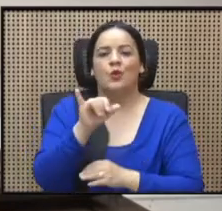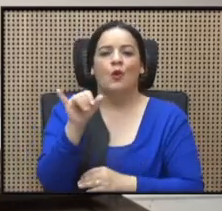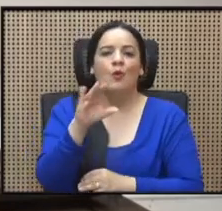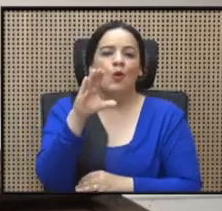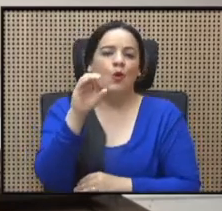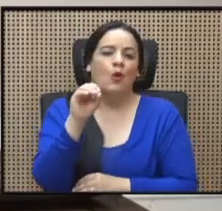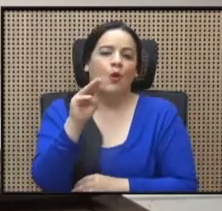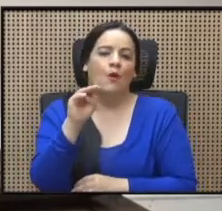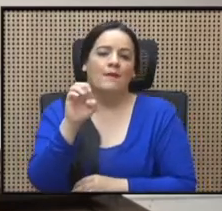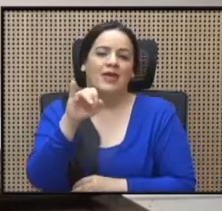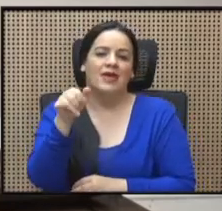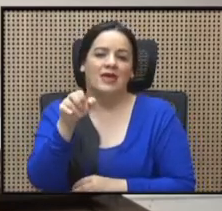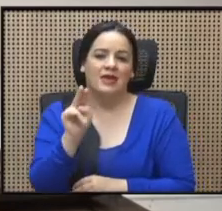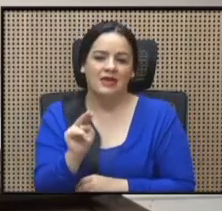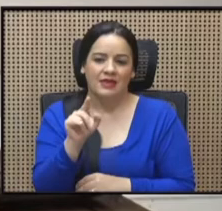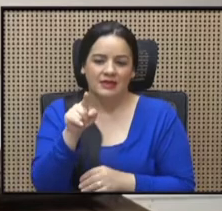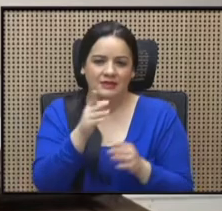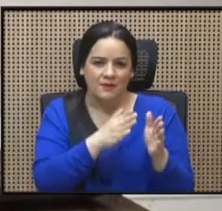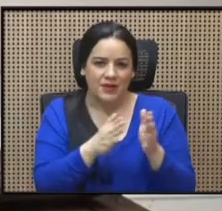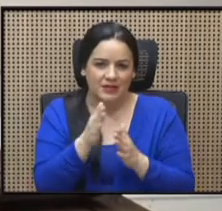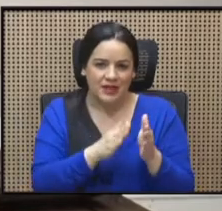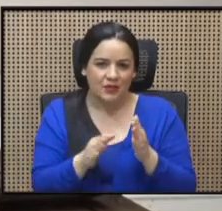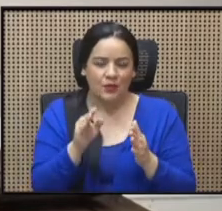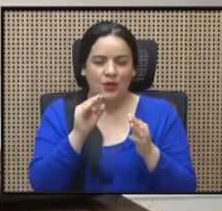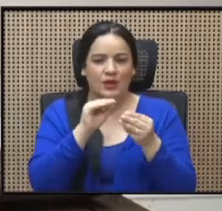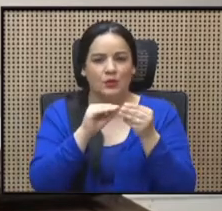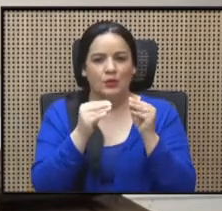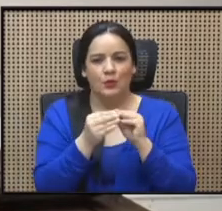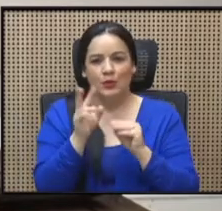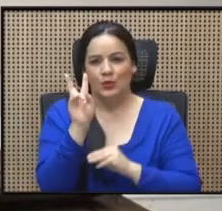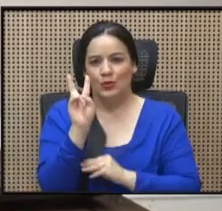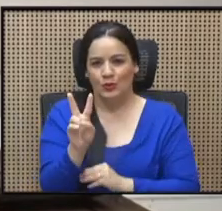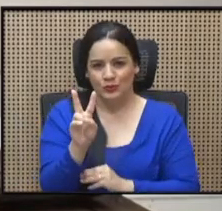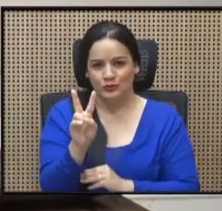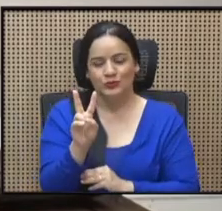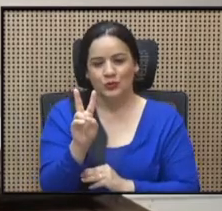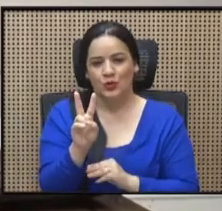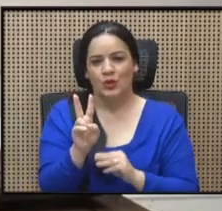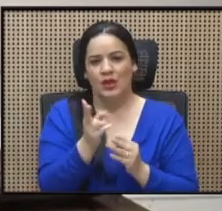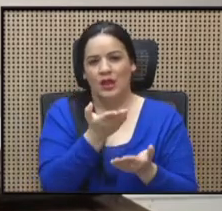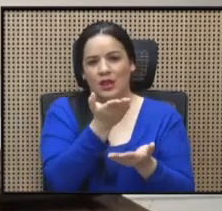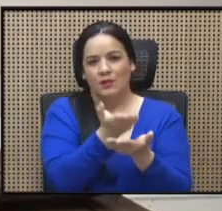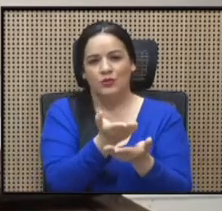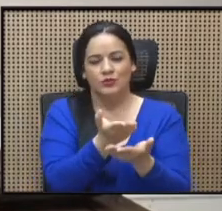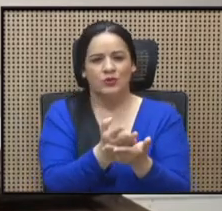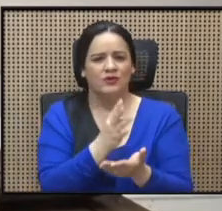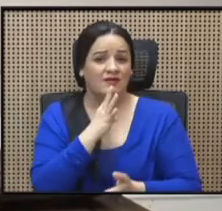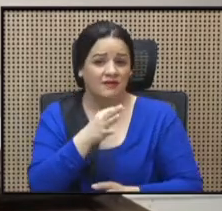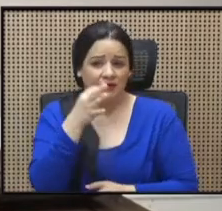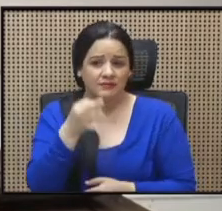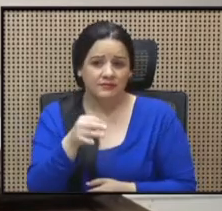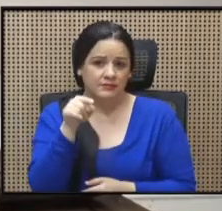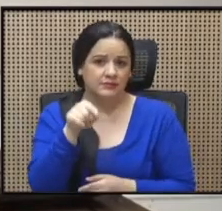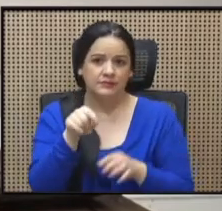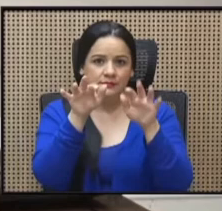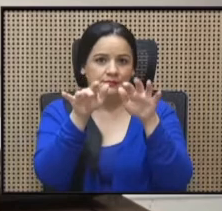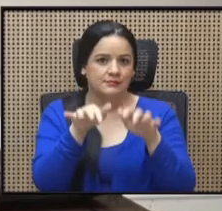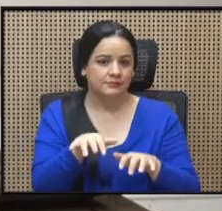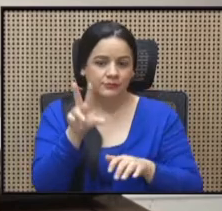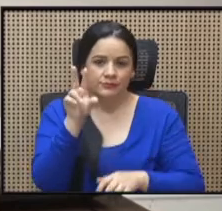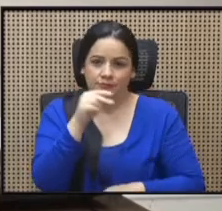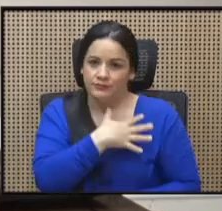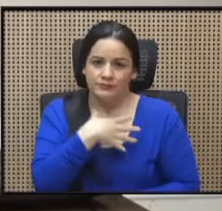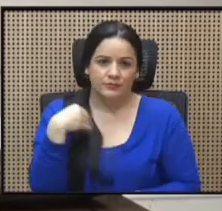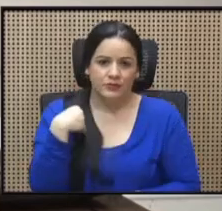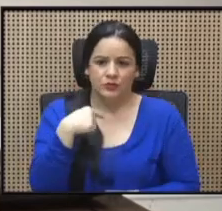planteando en esta moción número dos, y a mí realmente esa reacción no me agrada. Y quiero